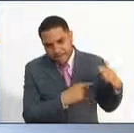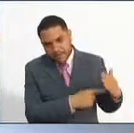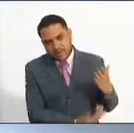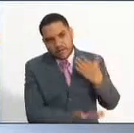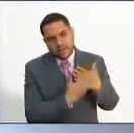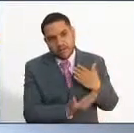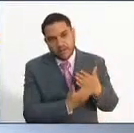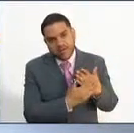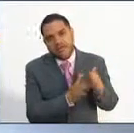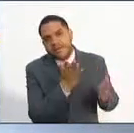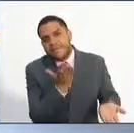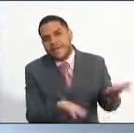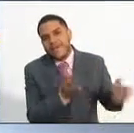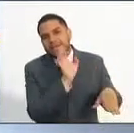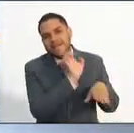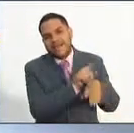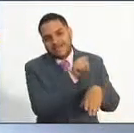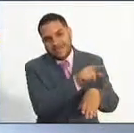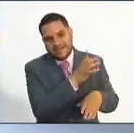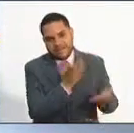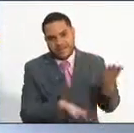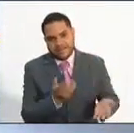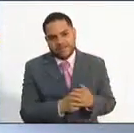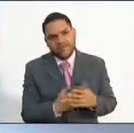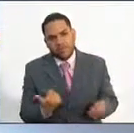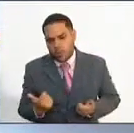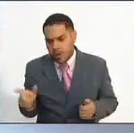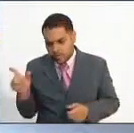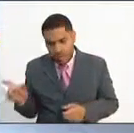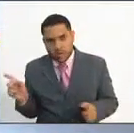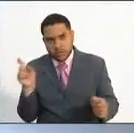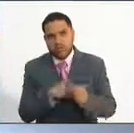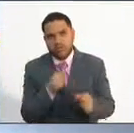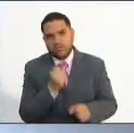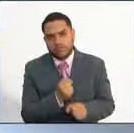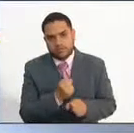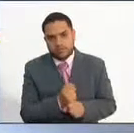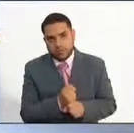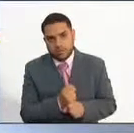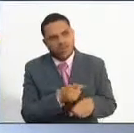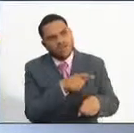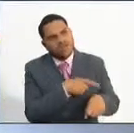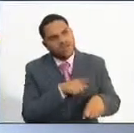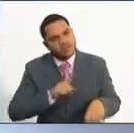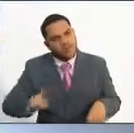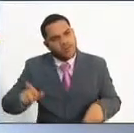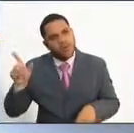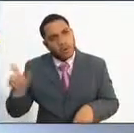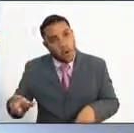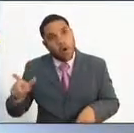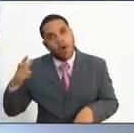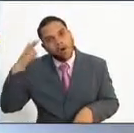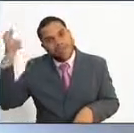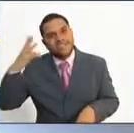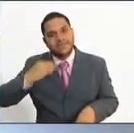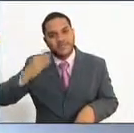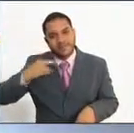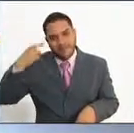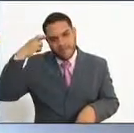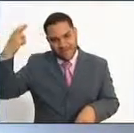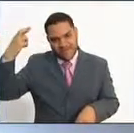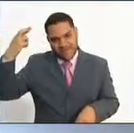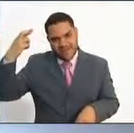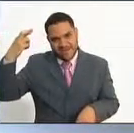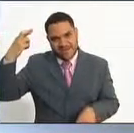requisitos mínimos de la entidad y mirar para ese empleo cuánto tiempo se exige como experiencia profesional, porque esa la contamos